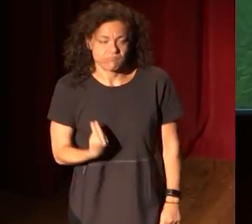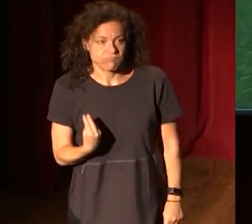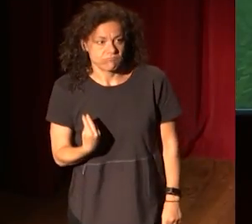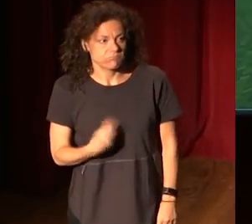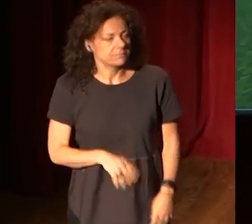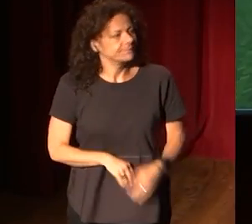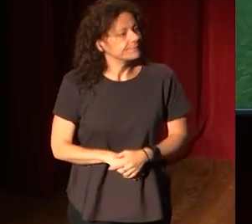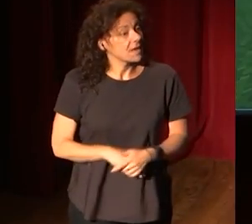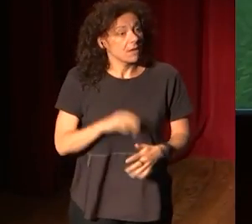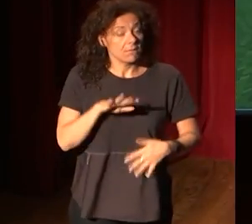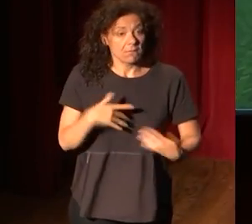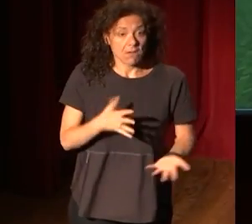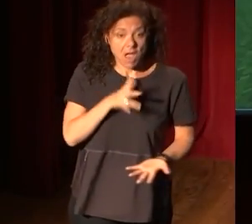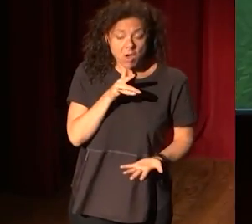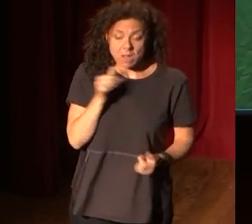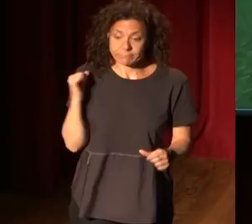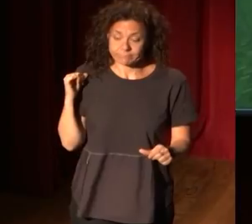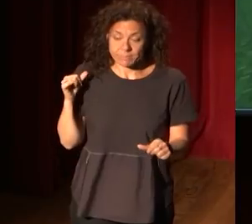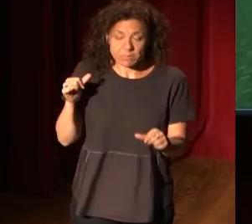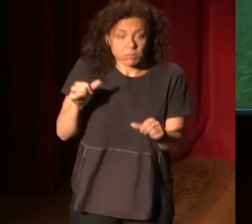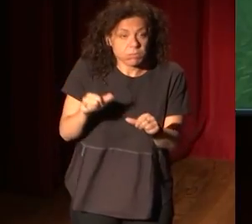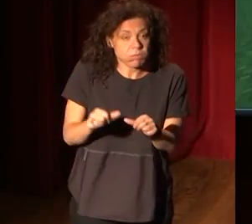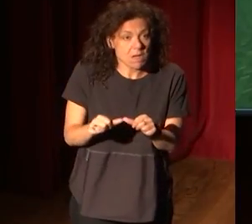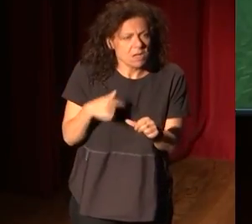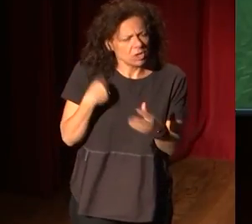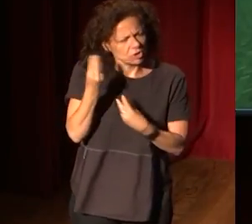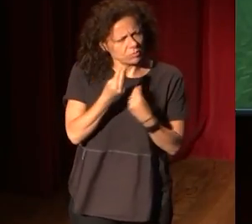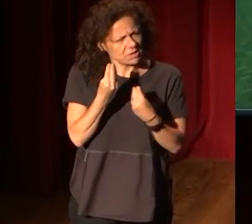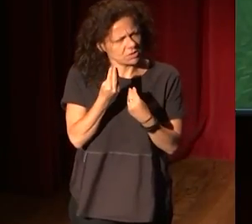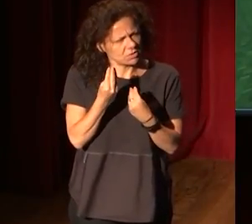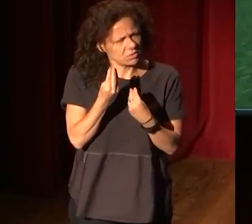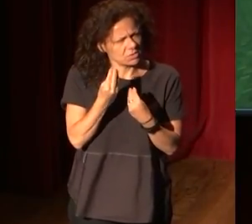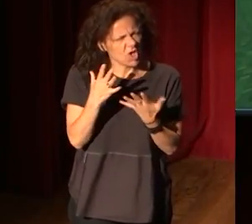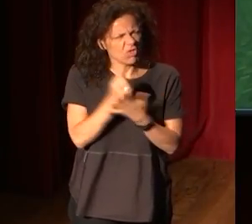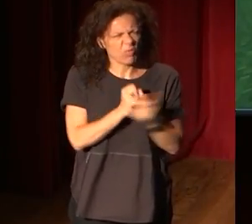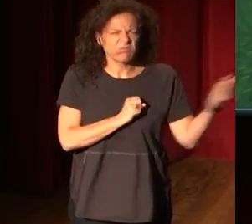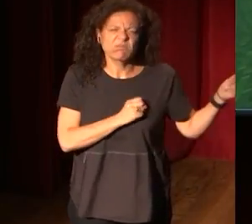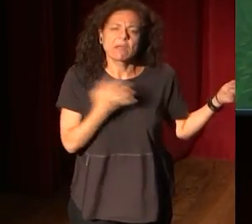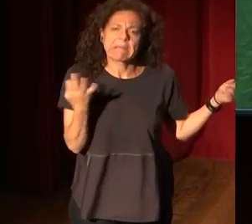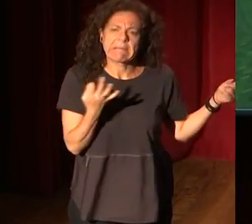ahora pasa el tiempo y digo, ¿realmente de todo esto qué ha quedado?